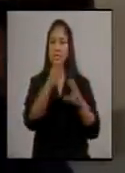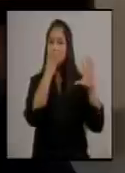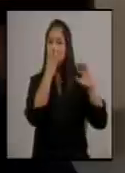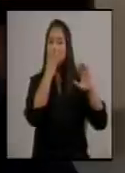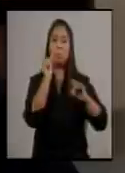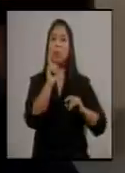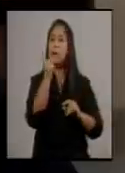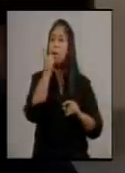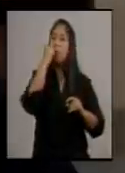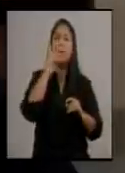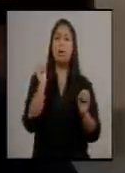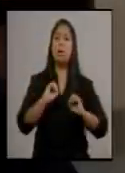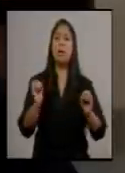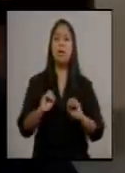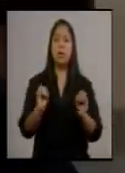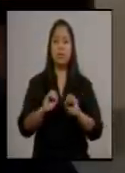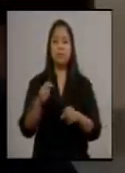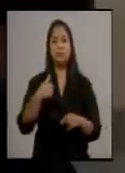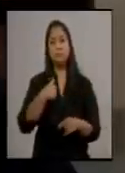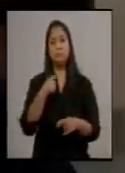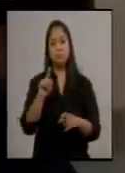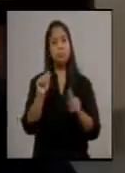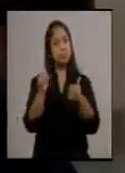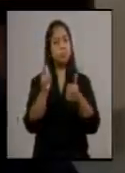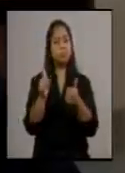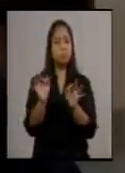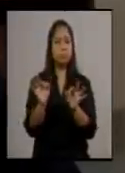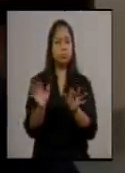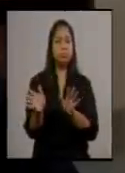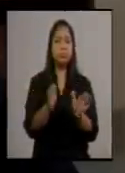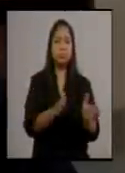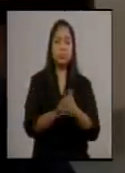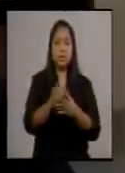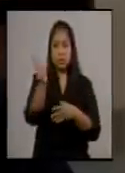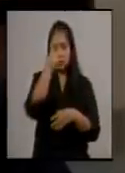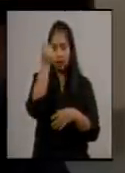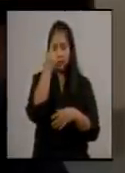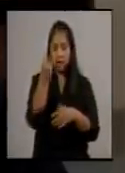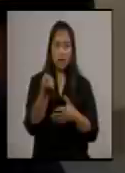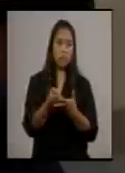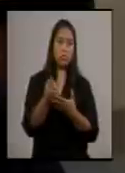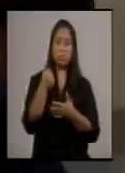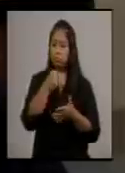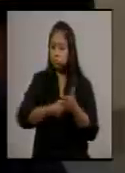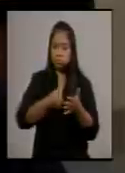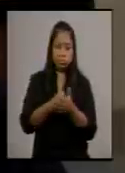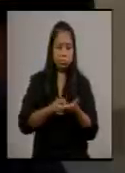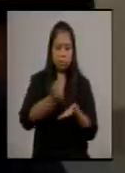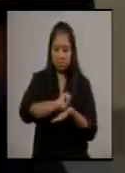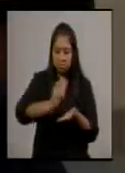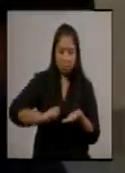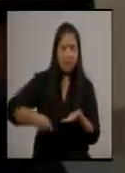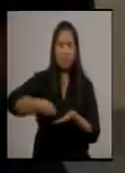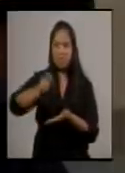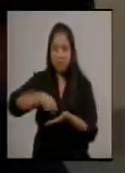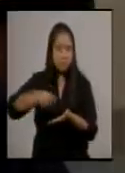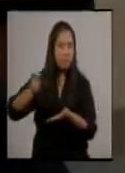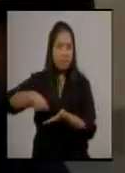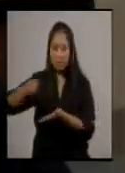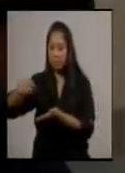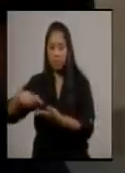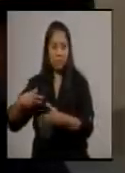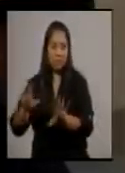pulso. Estoy, digamos, bien, trabajando, sacando papeles, todavía ya